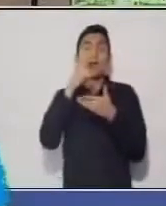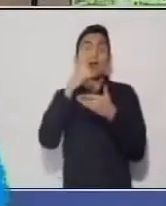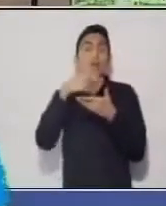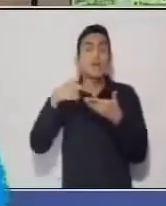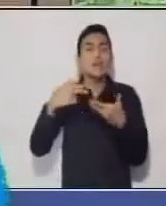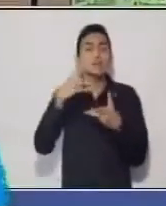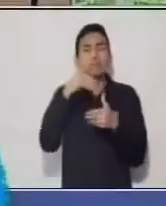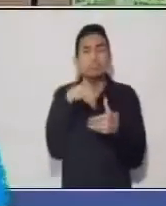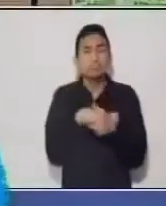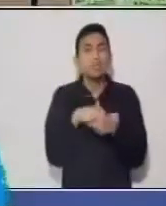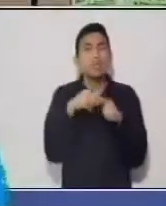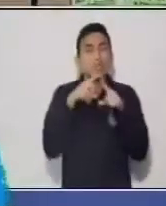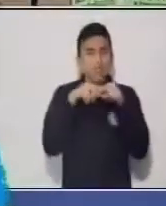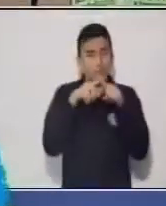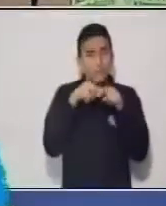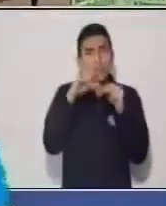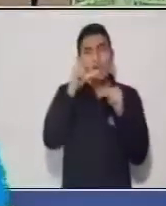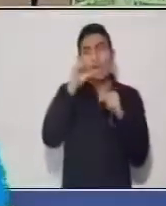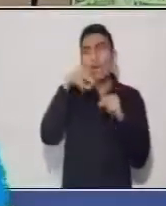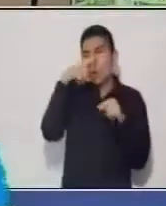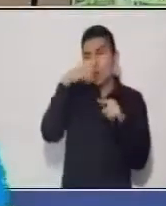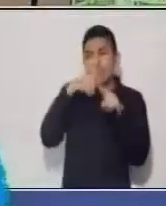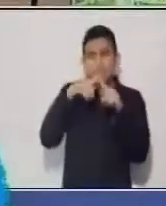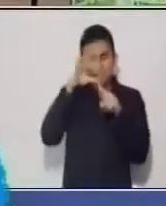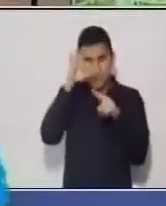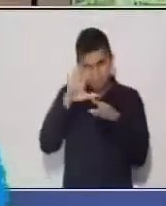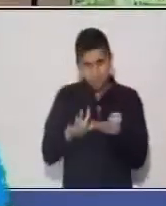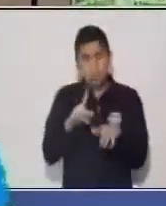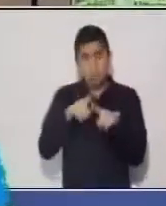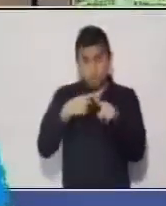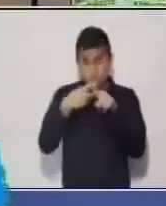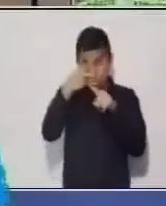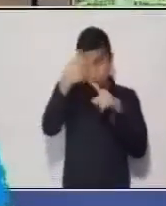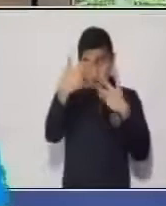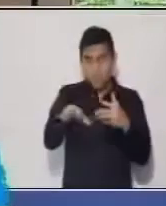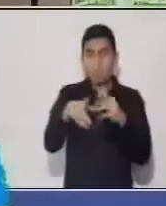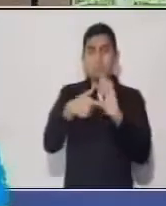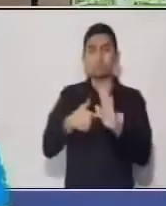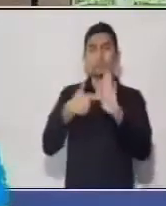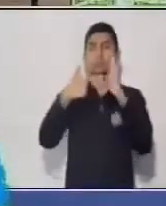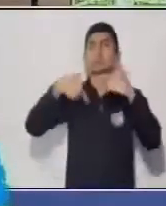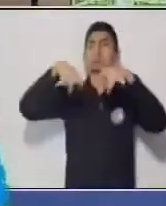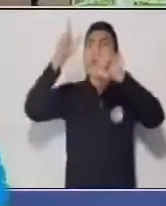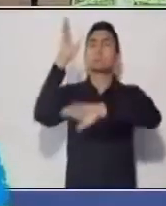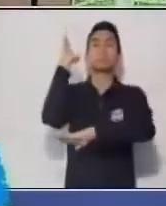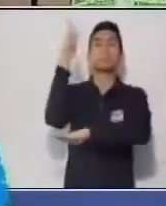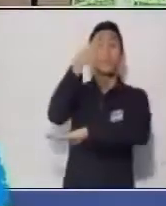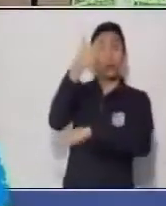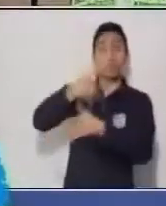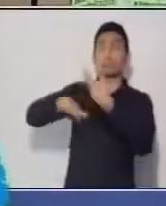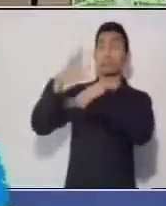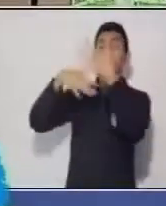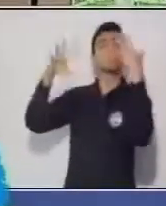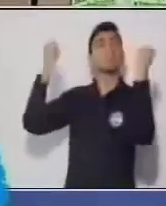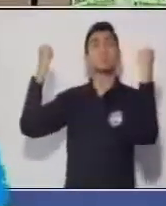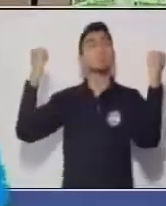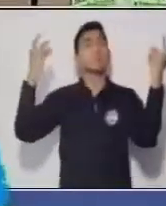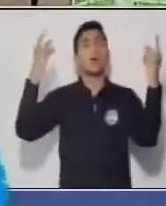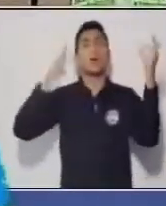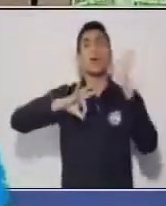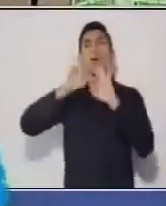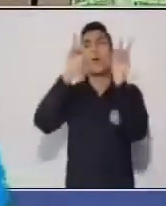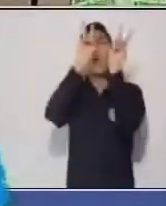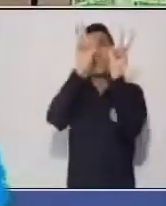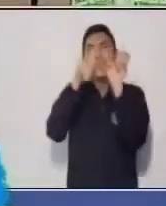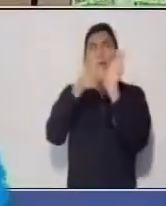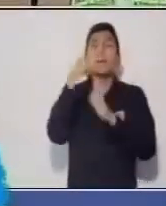dependerá también del contexto. Cuando tú haces una presentación, alguna exposición, o es un tema muy